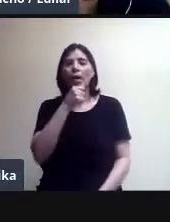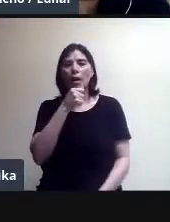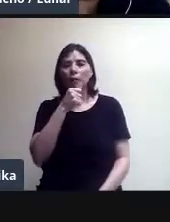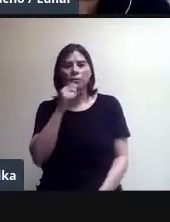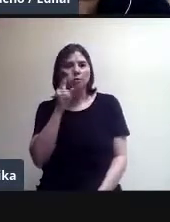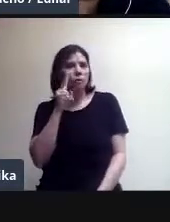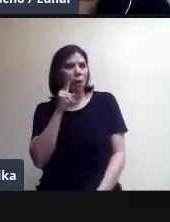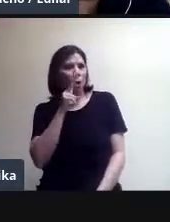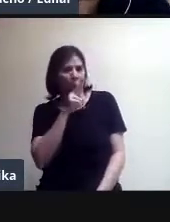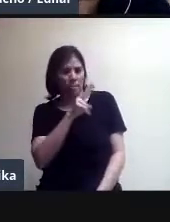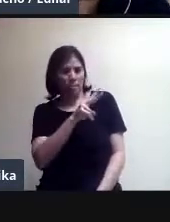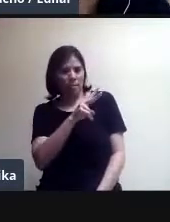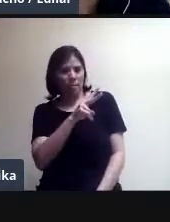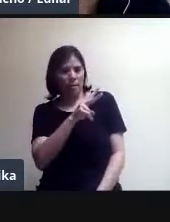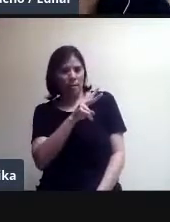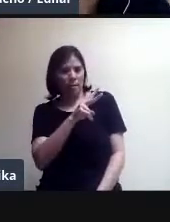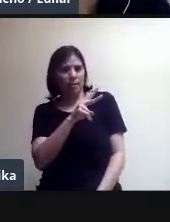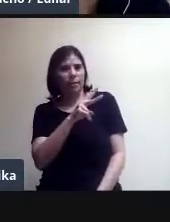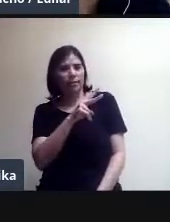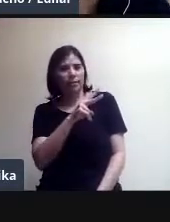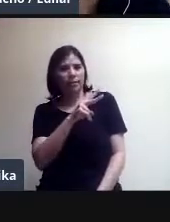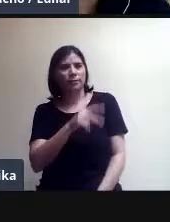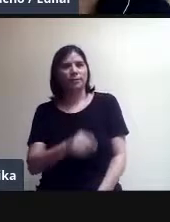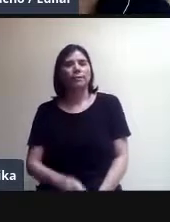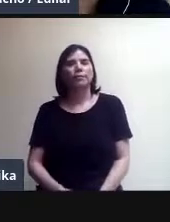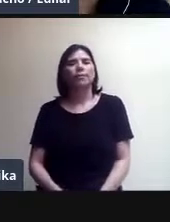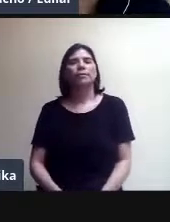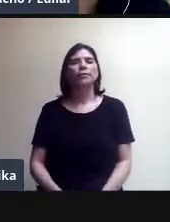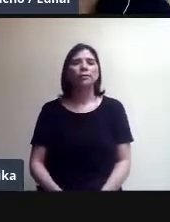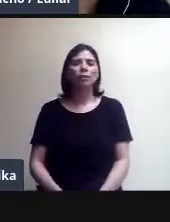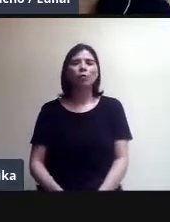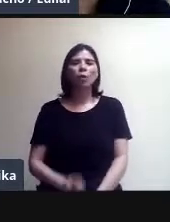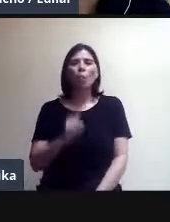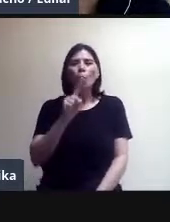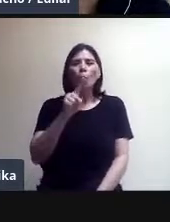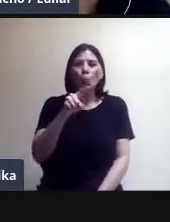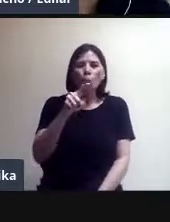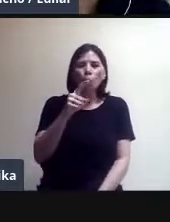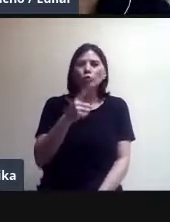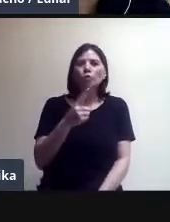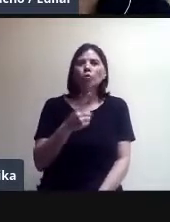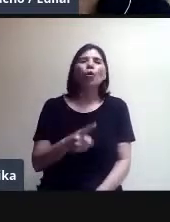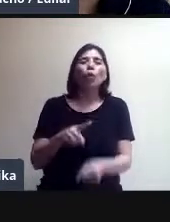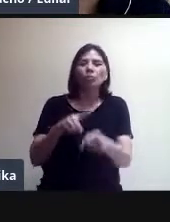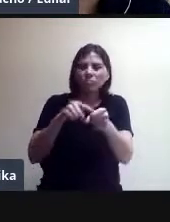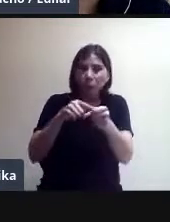observen que aparece ahí un botón verde que dice,